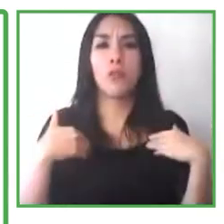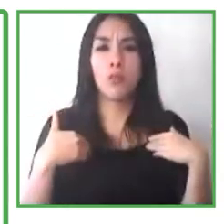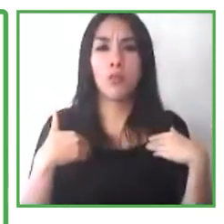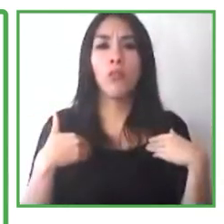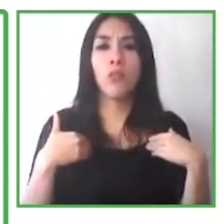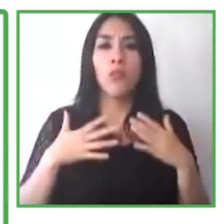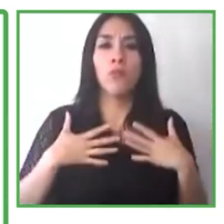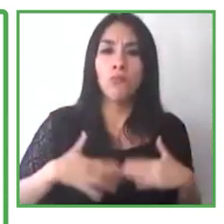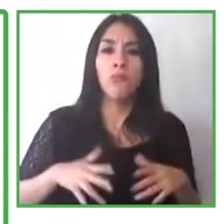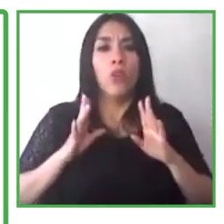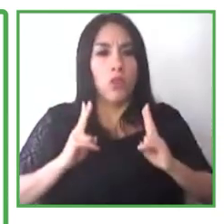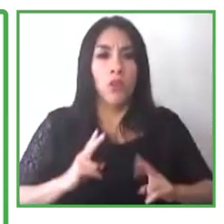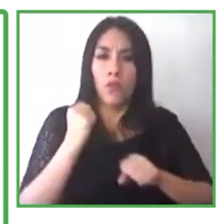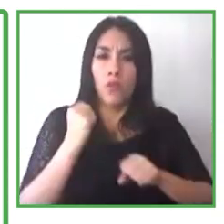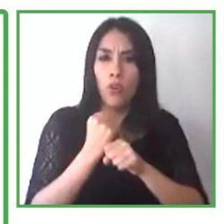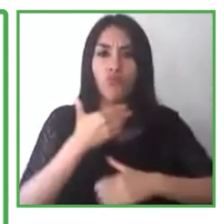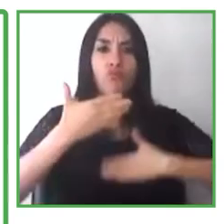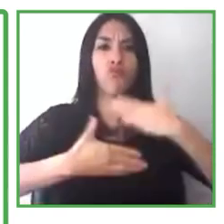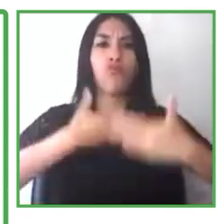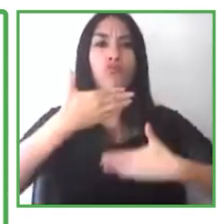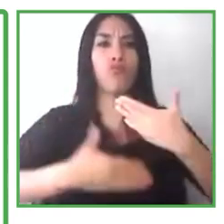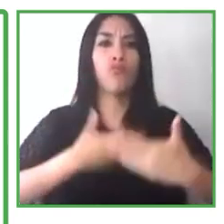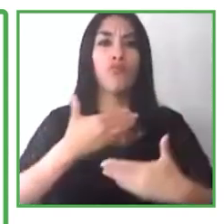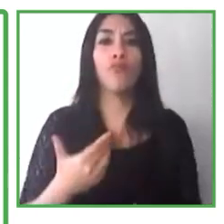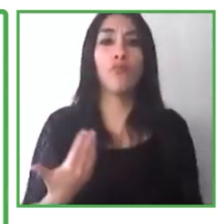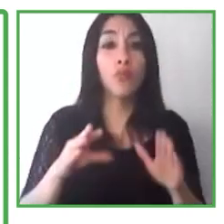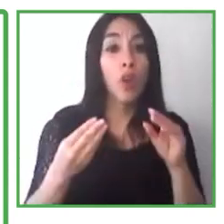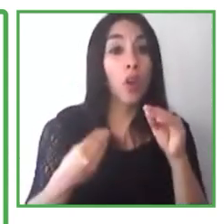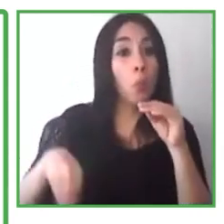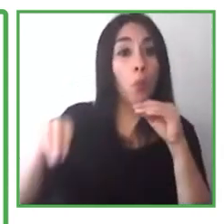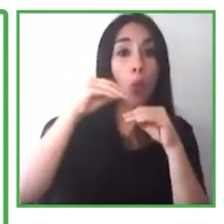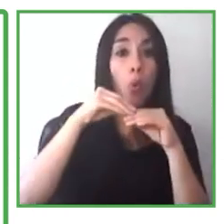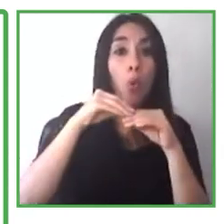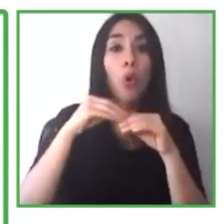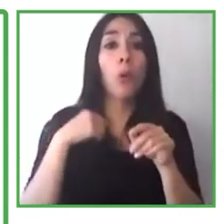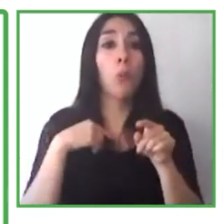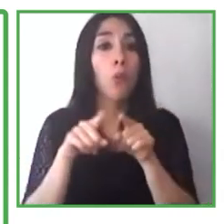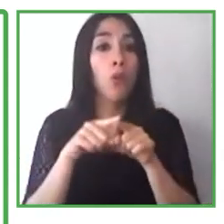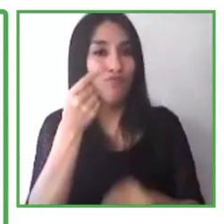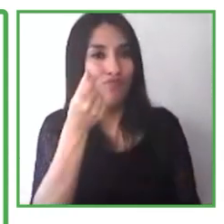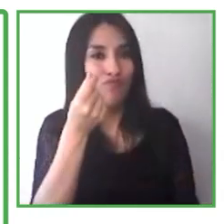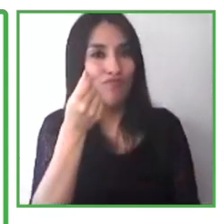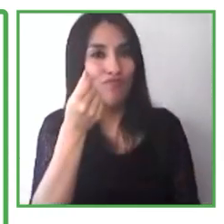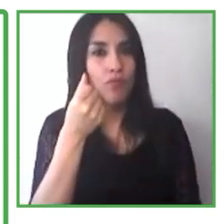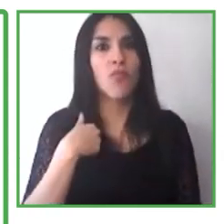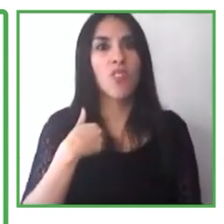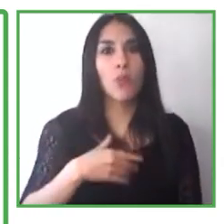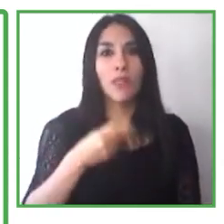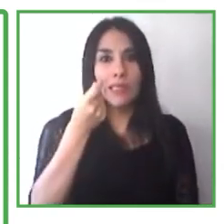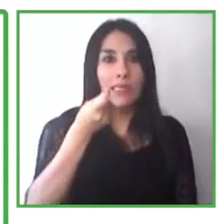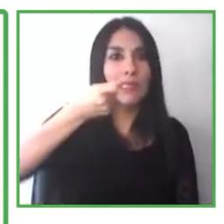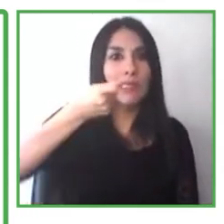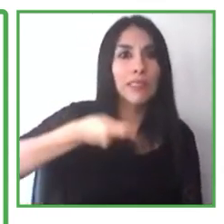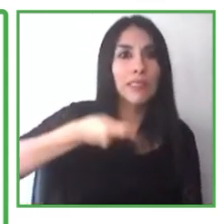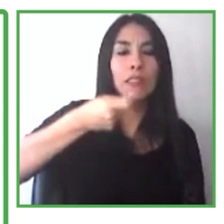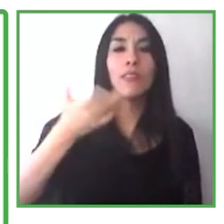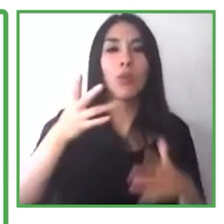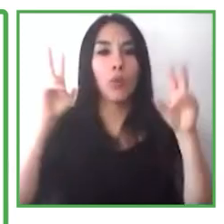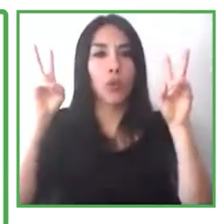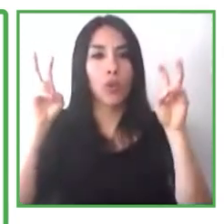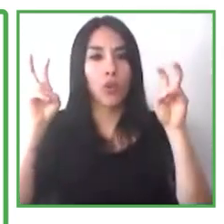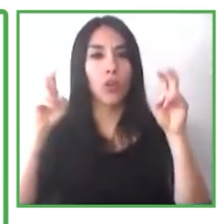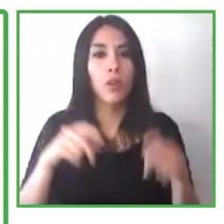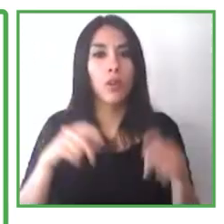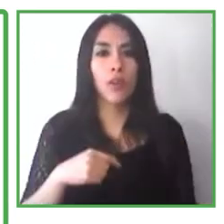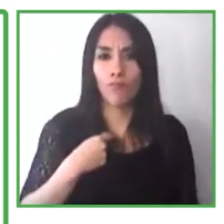organizaciones donde trabajamos. Además de esto, hay un costo asociado, ¿cierto?, a las disposiciones o la